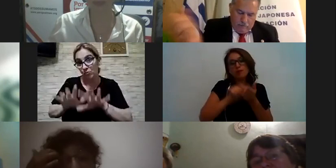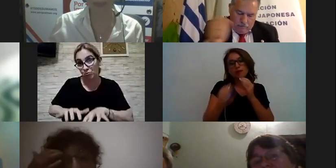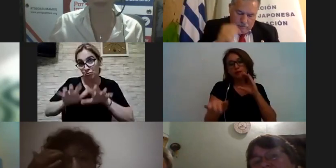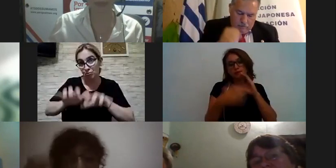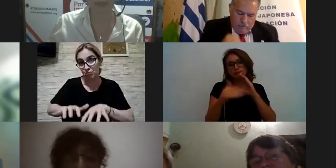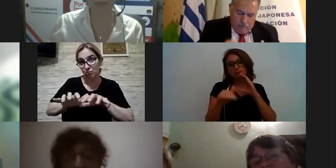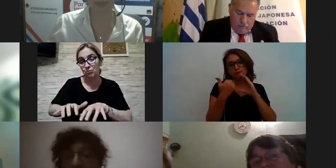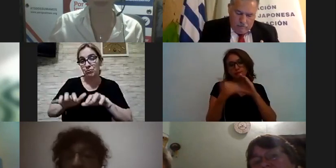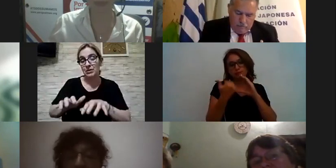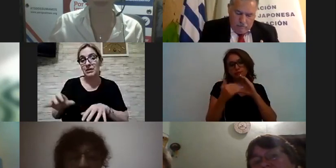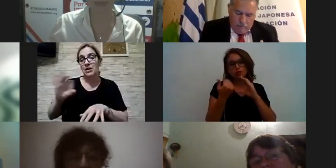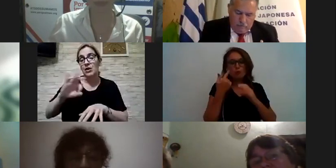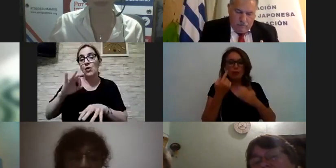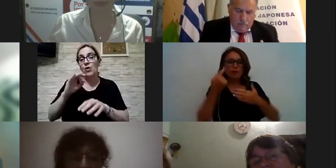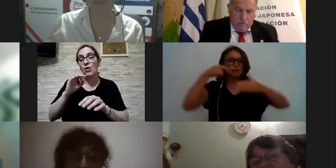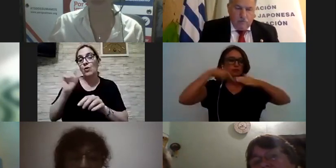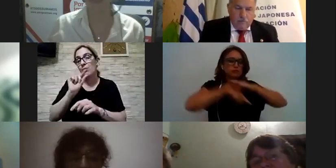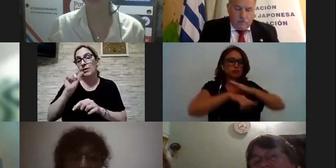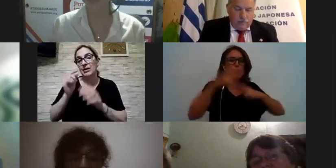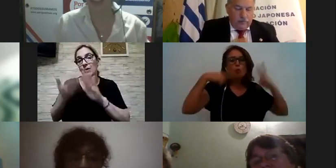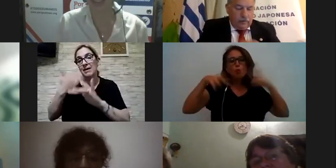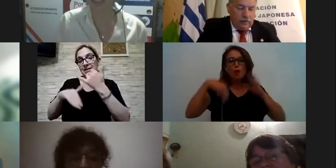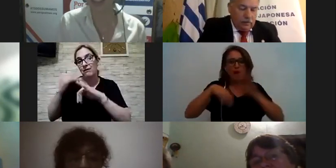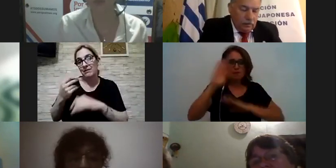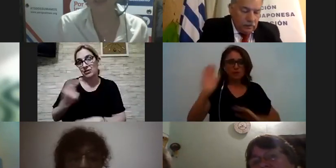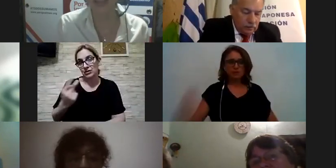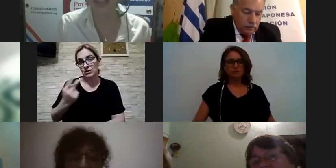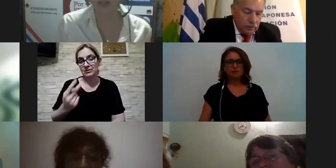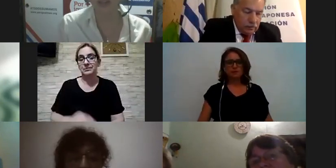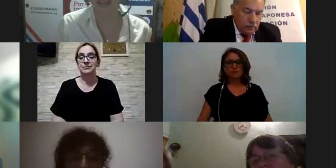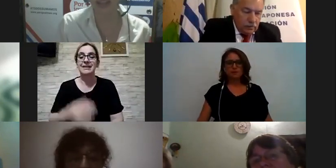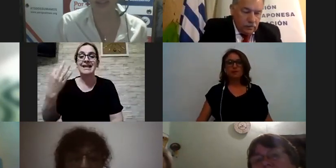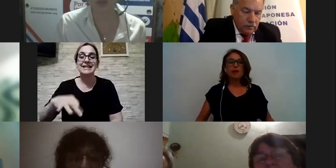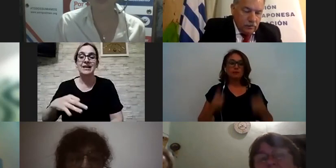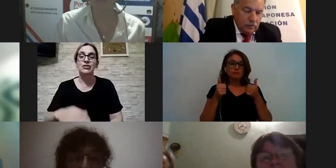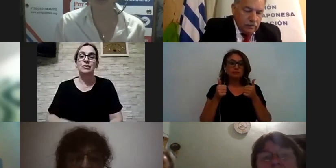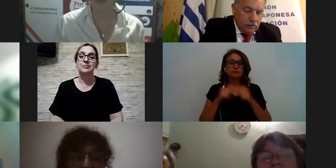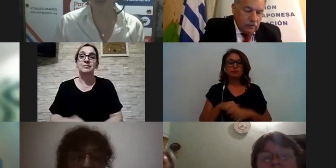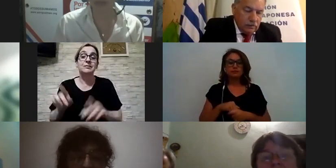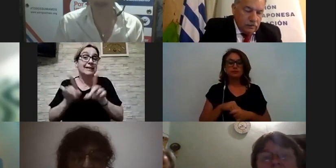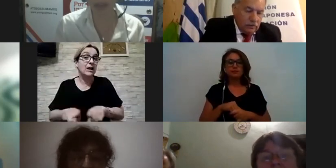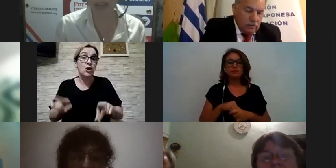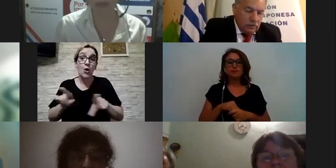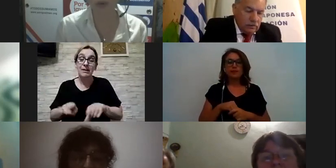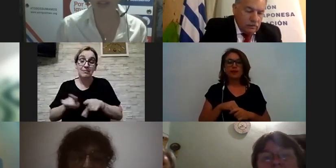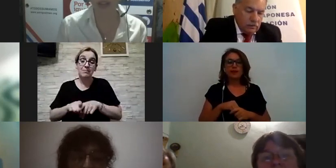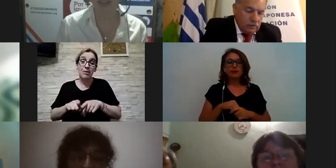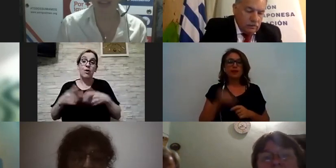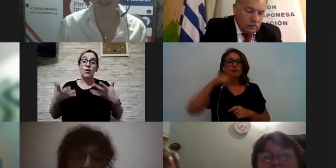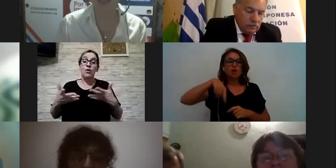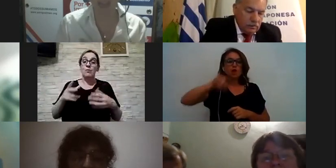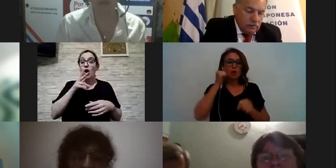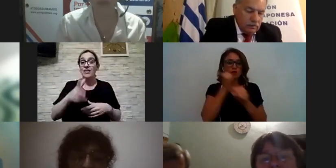podemos buscar un poquito más de información perfecta exacto y esto justamente un poco la misión que queremos con